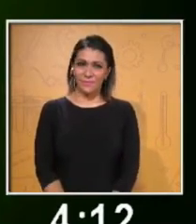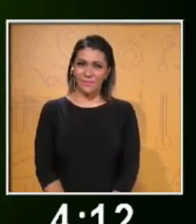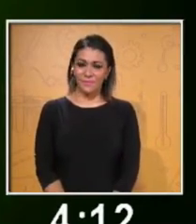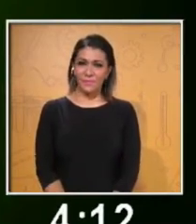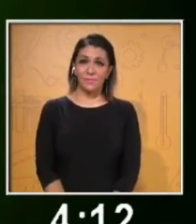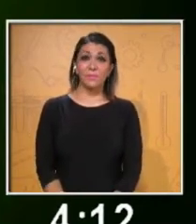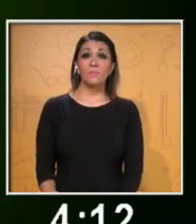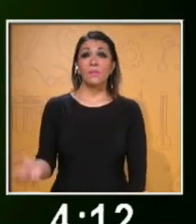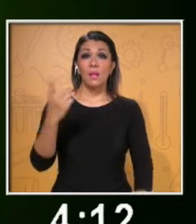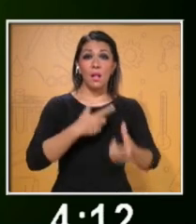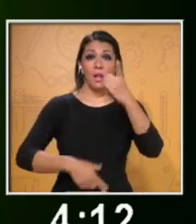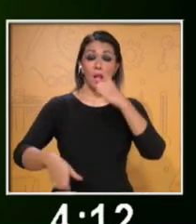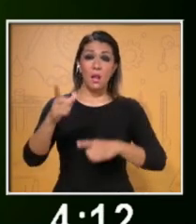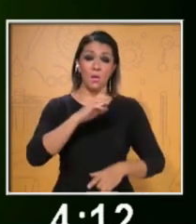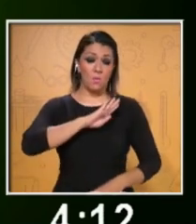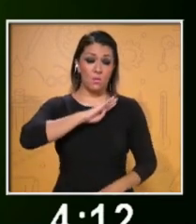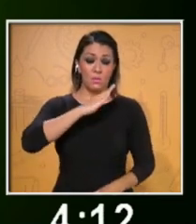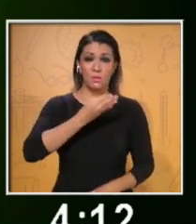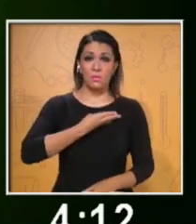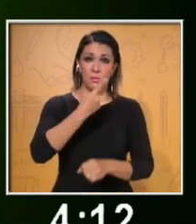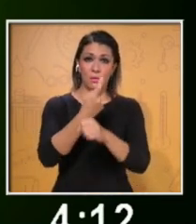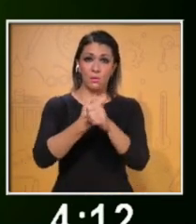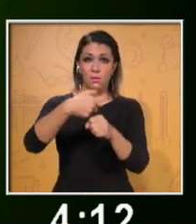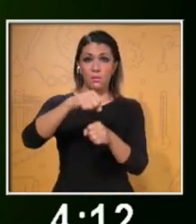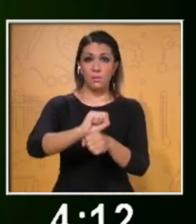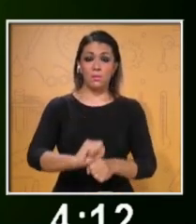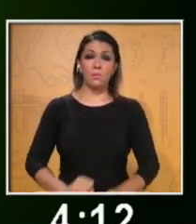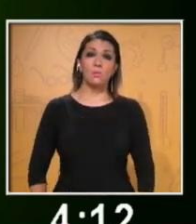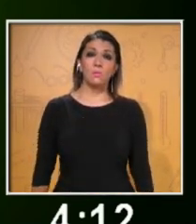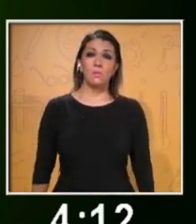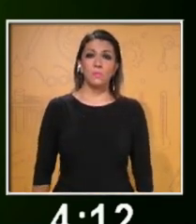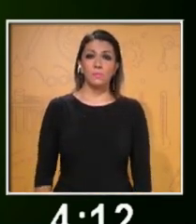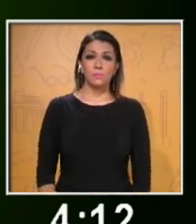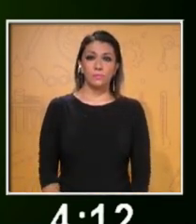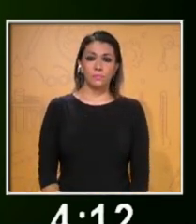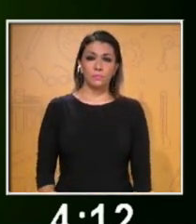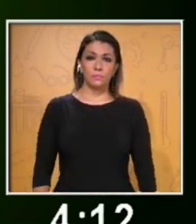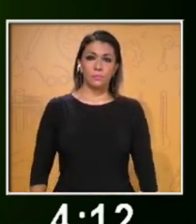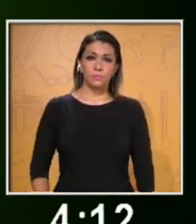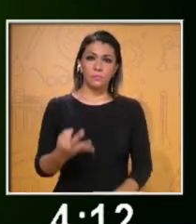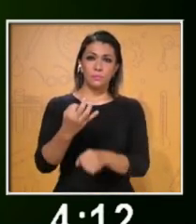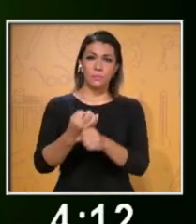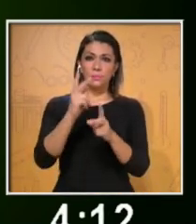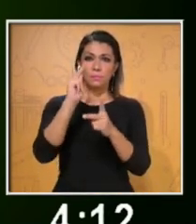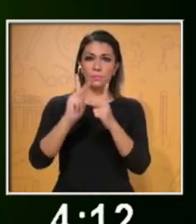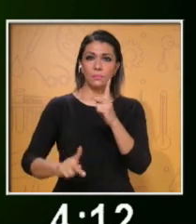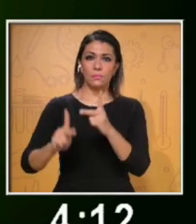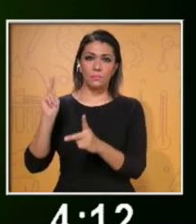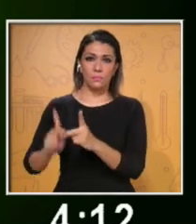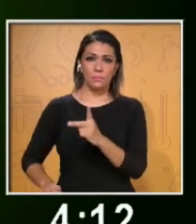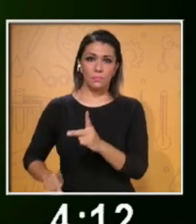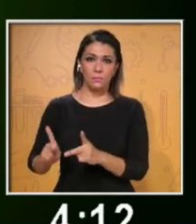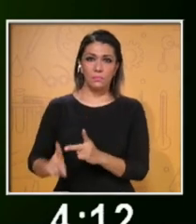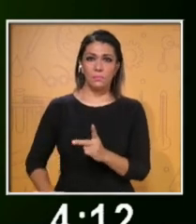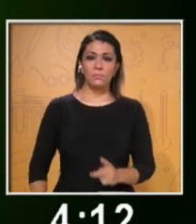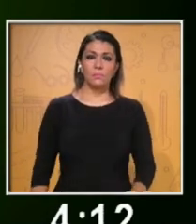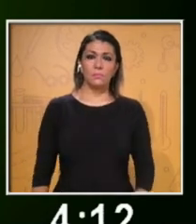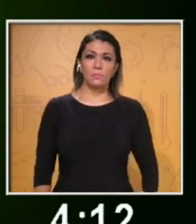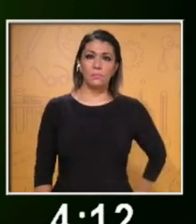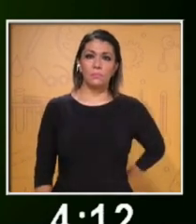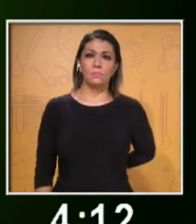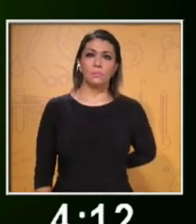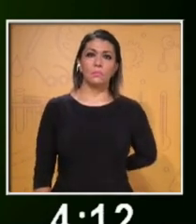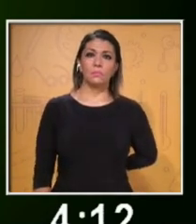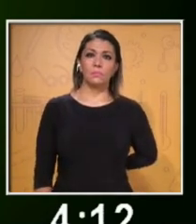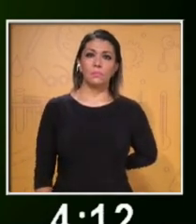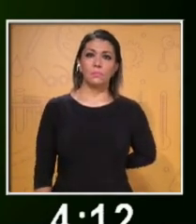Lengua materna español. Primer grado. Bloque 3. 10. Exponer un tema. ¿Qué hay que hacer